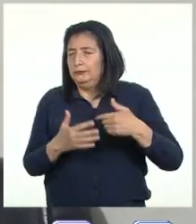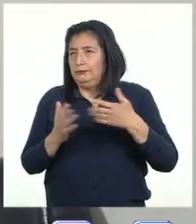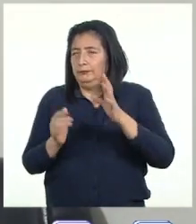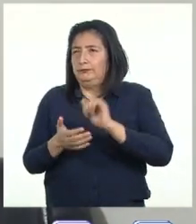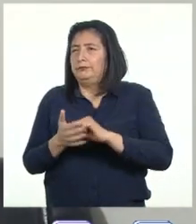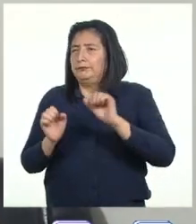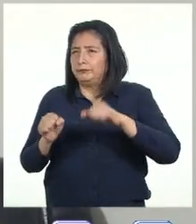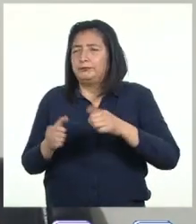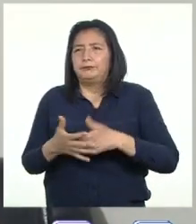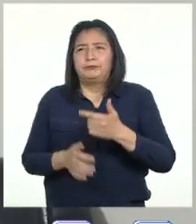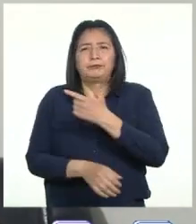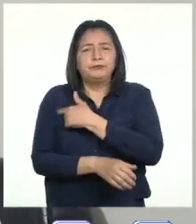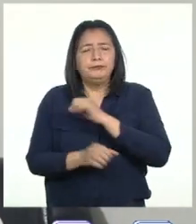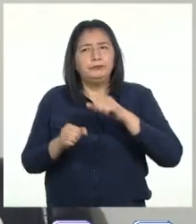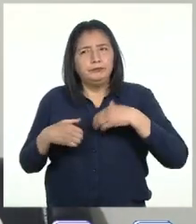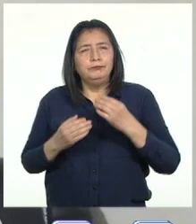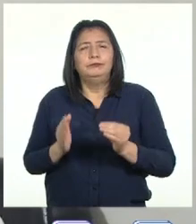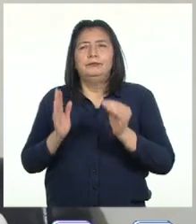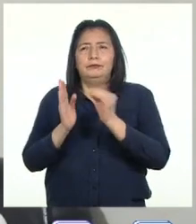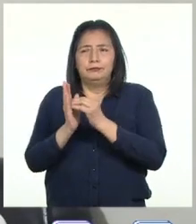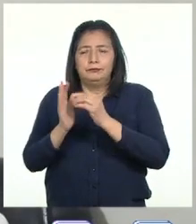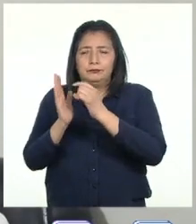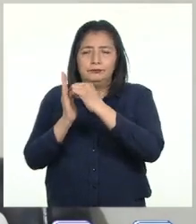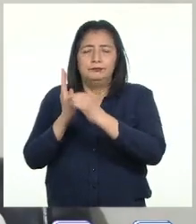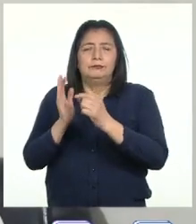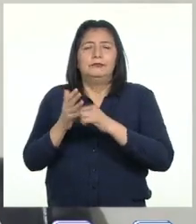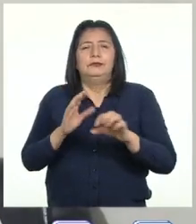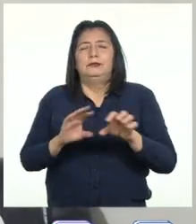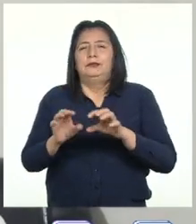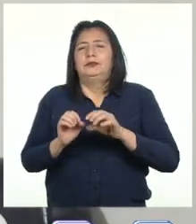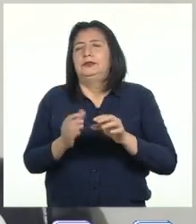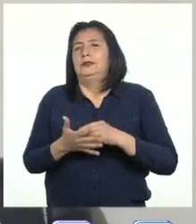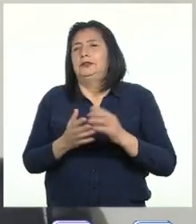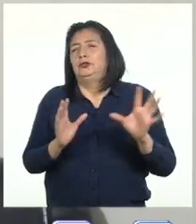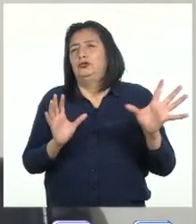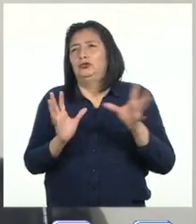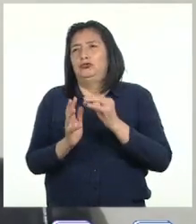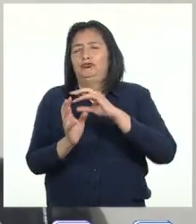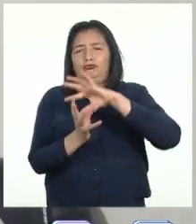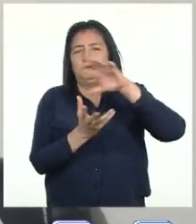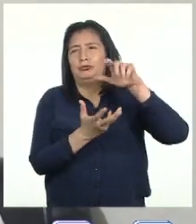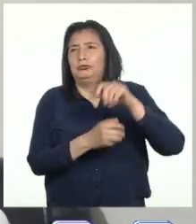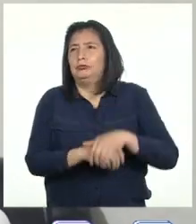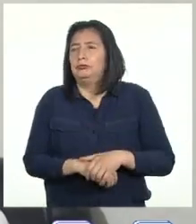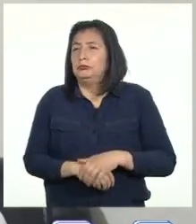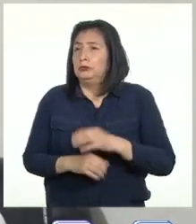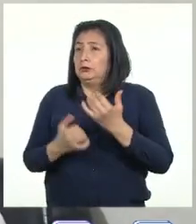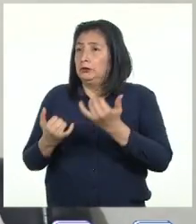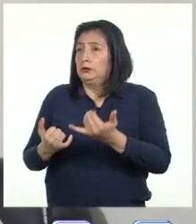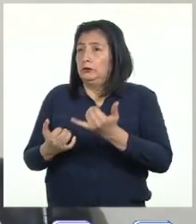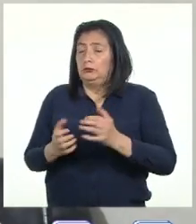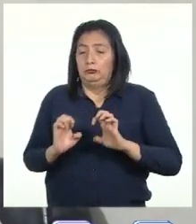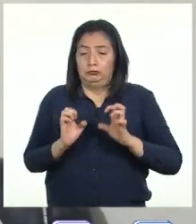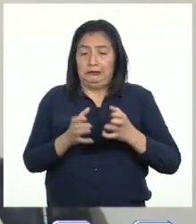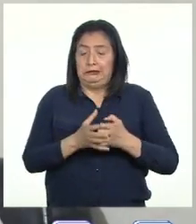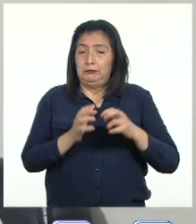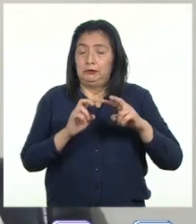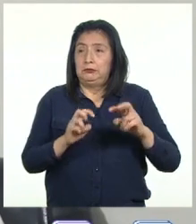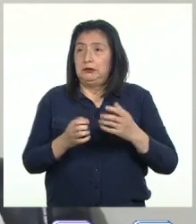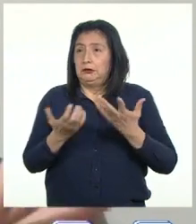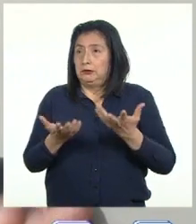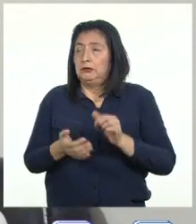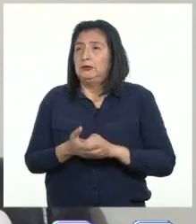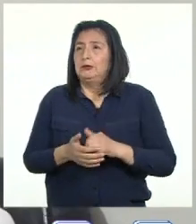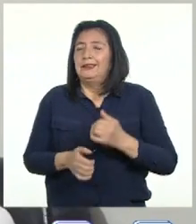la vacuna puede ser patentada y así iniciar su producción masiva a nivel mundial Actualmente, nuestro equipo de investigación se